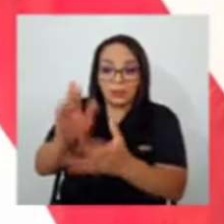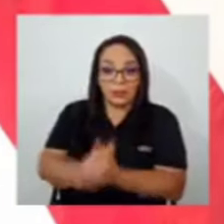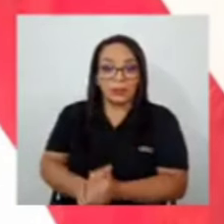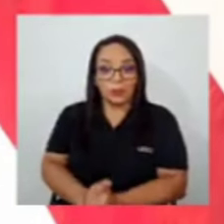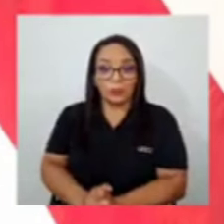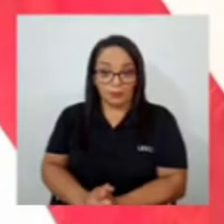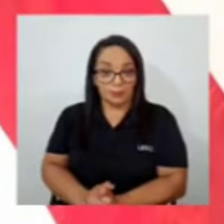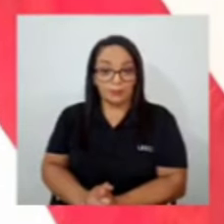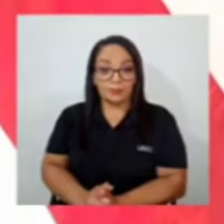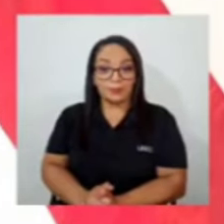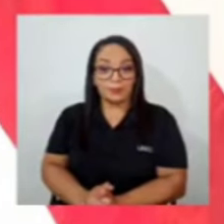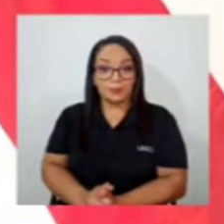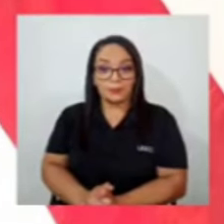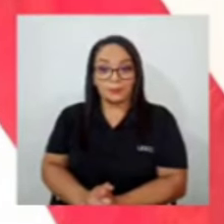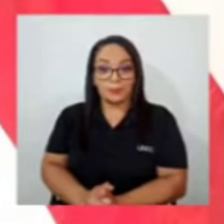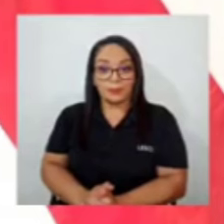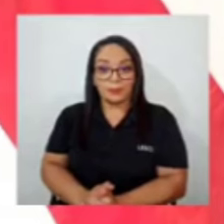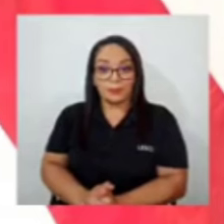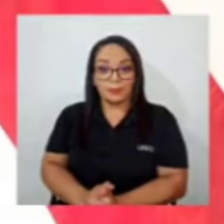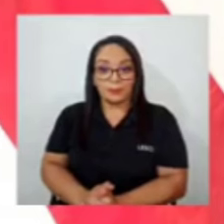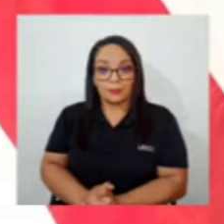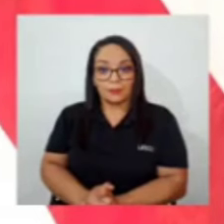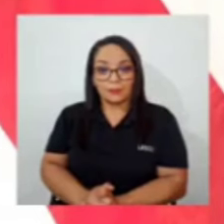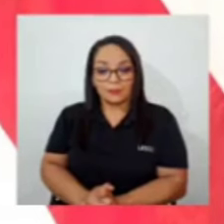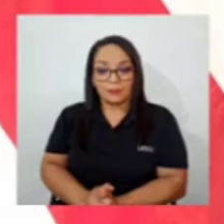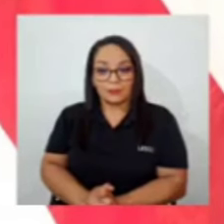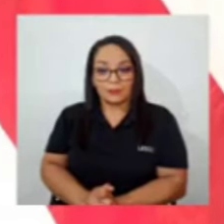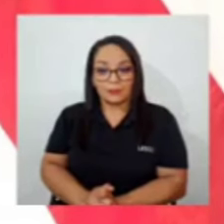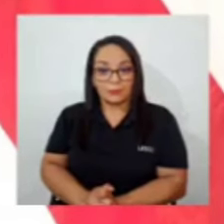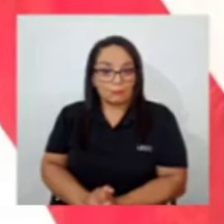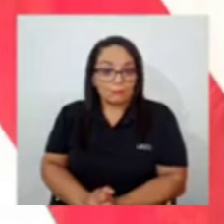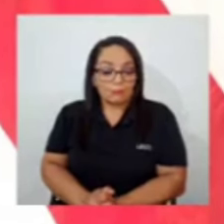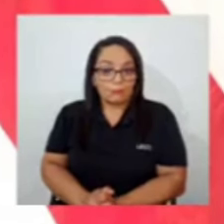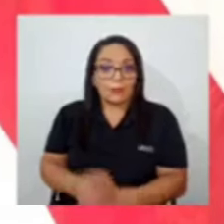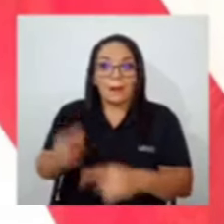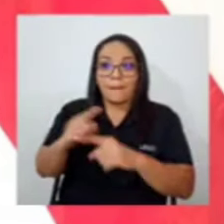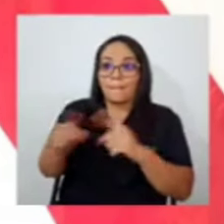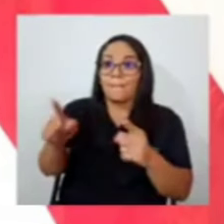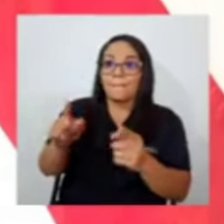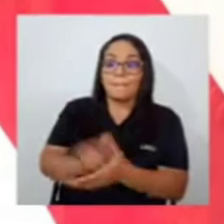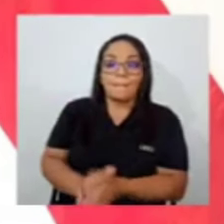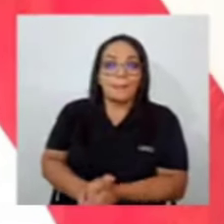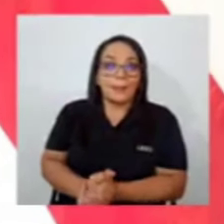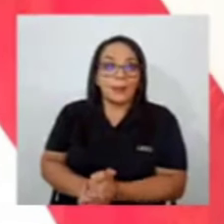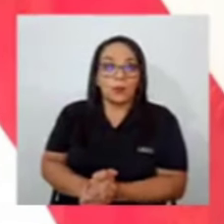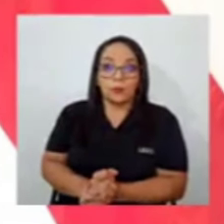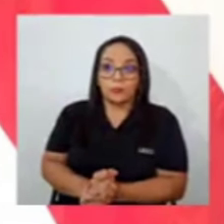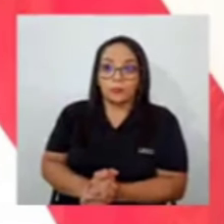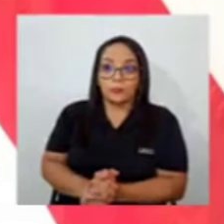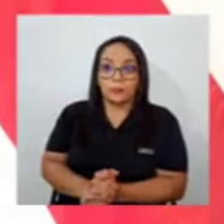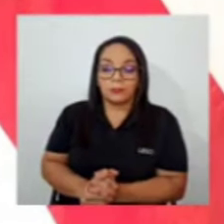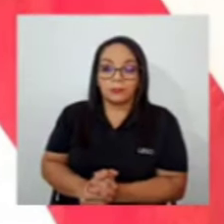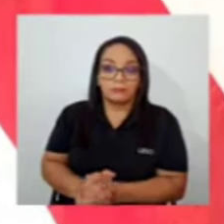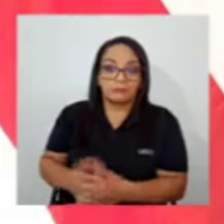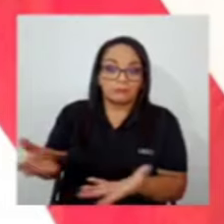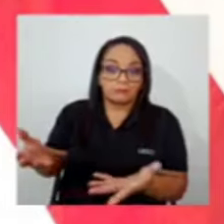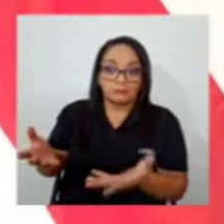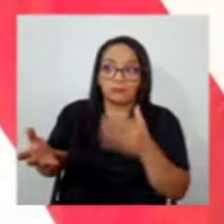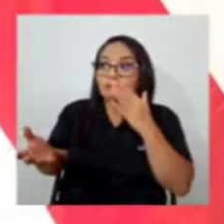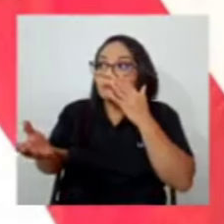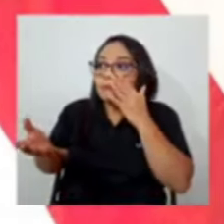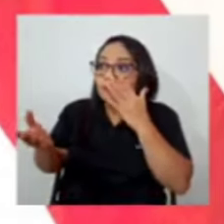la razón o aceptar un argumento que uno considera ilógico y contrario a la ley